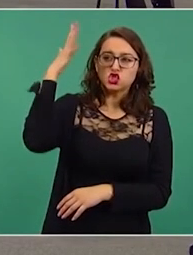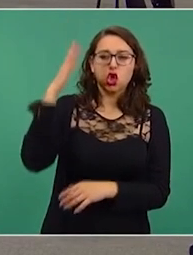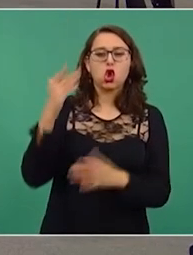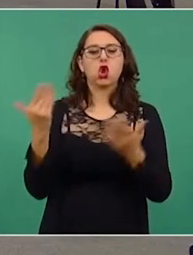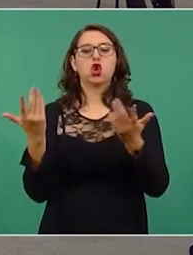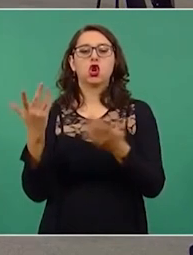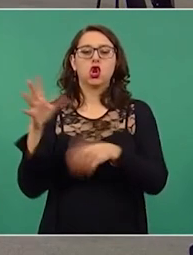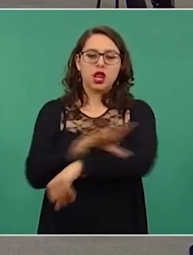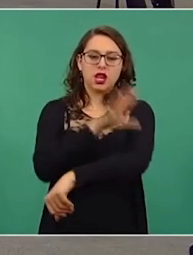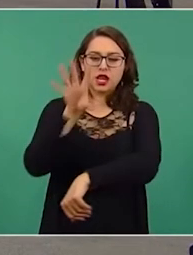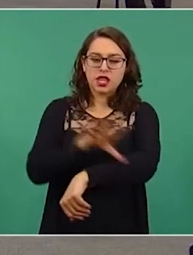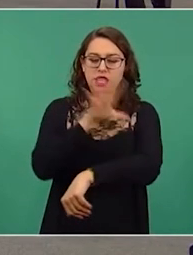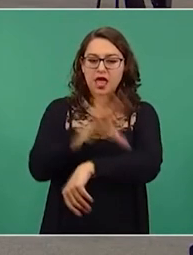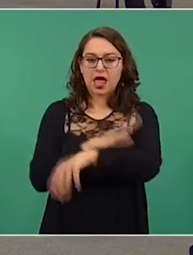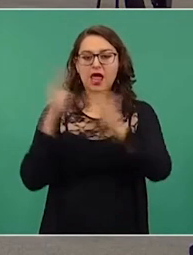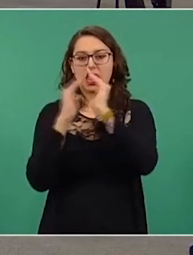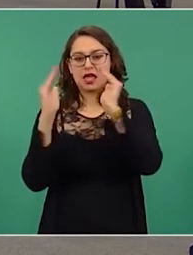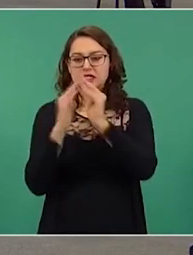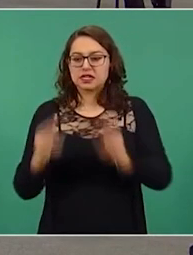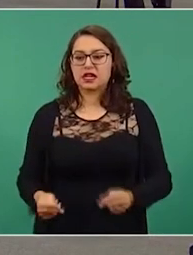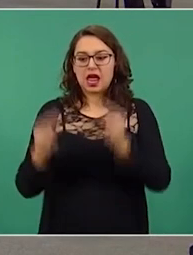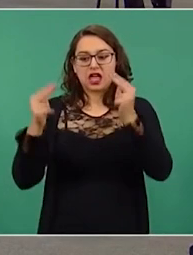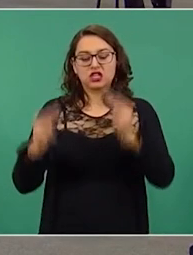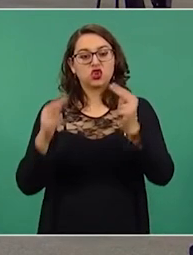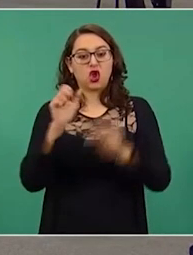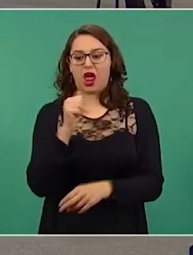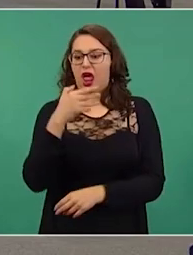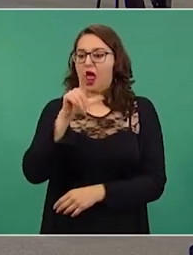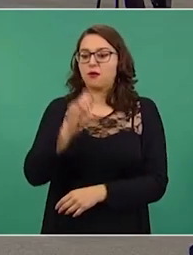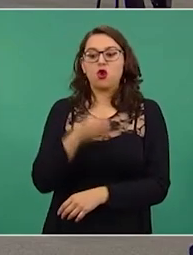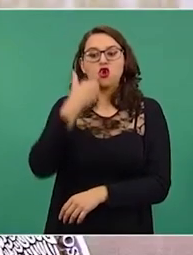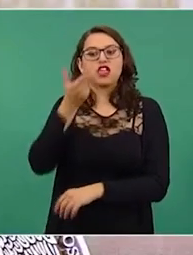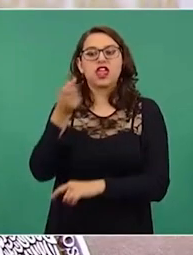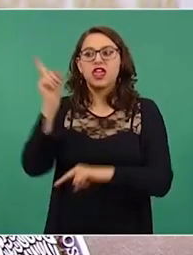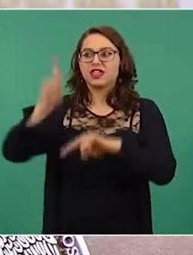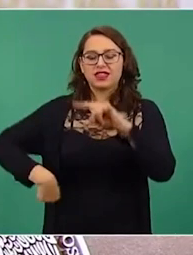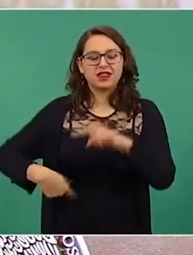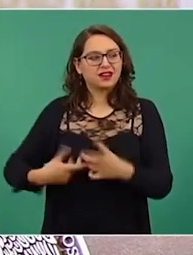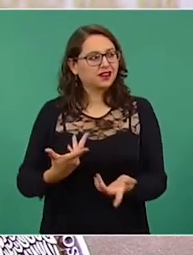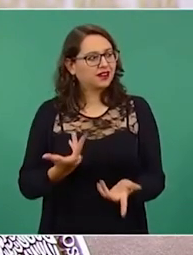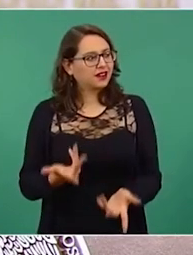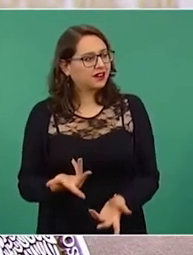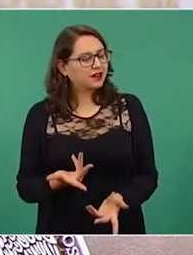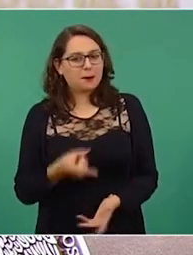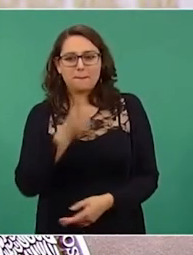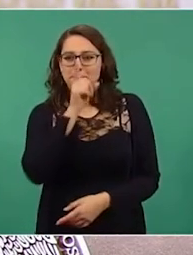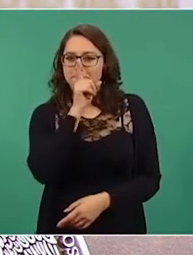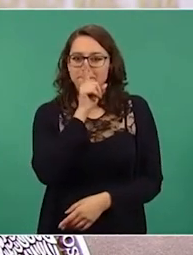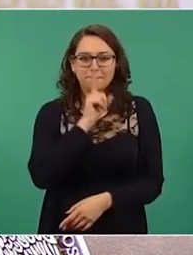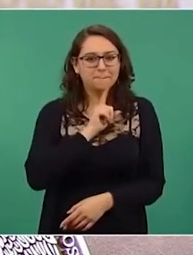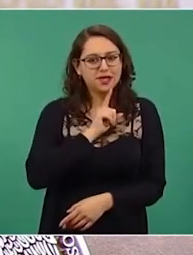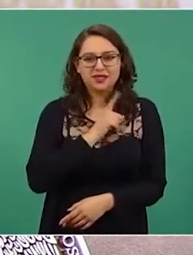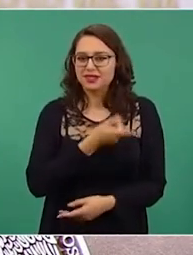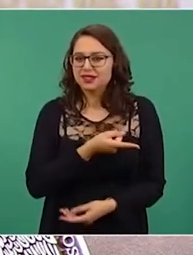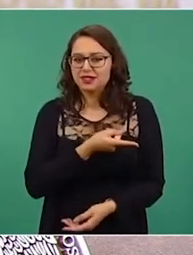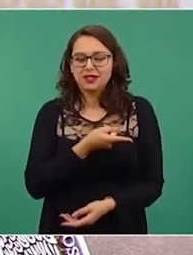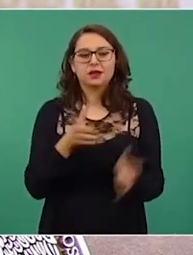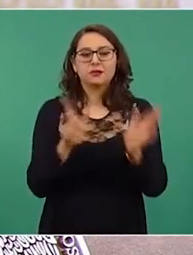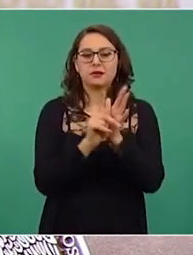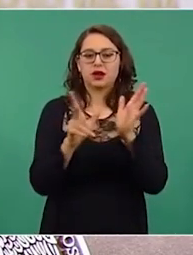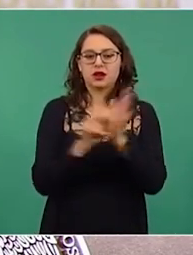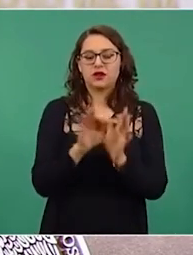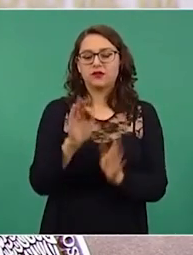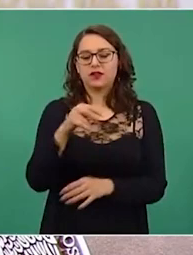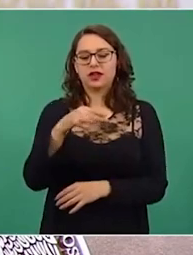y negocios. Esta información es falsa. El periódico El Financiero publicó el 4 de octubre un